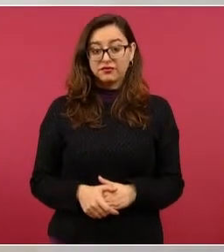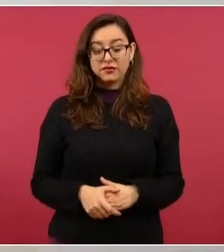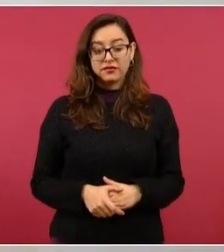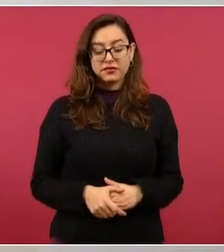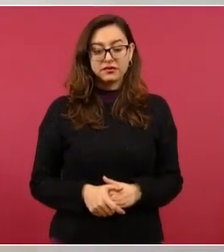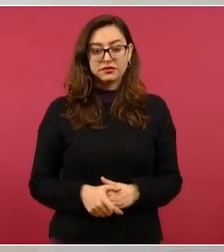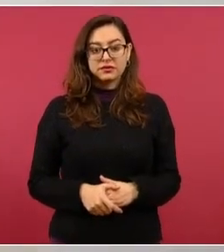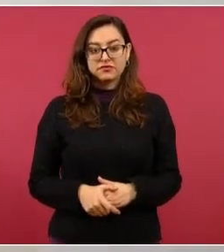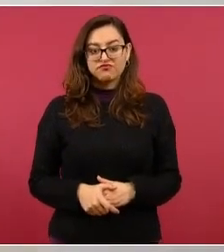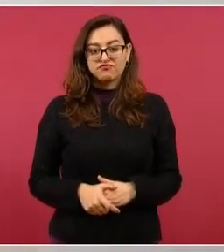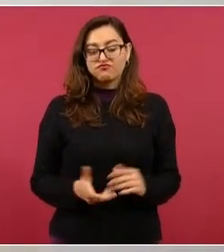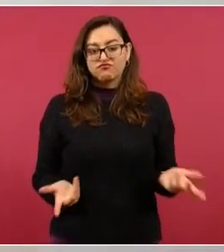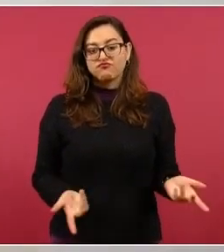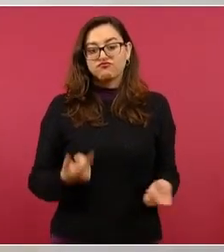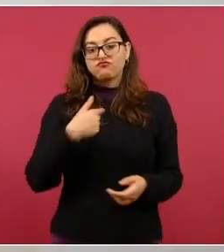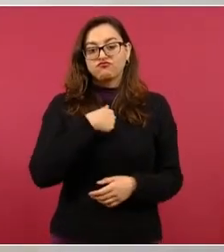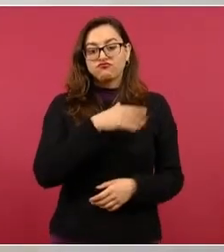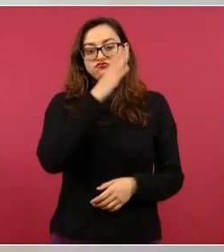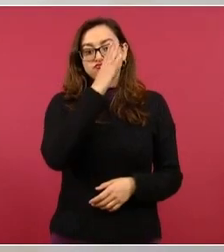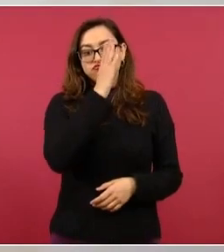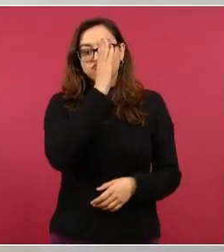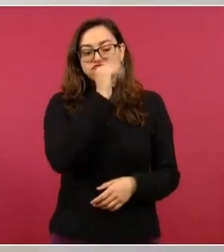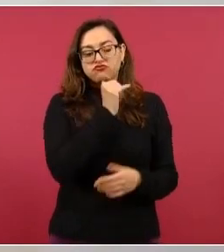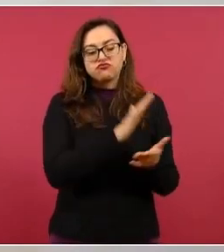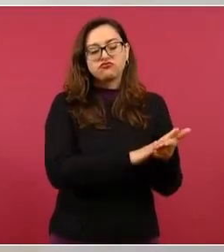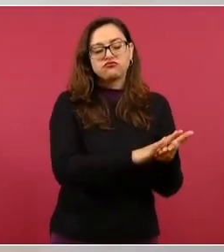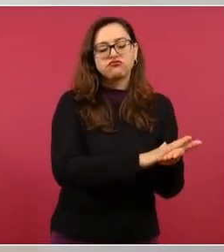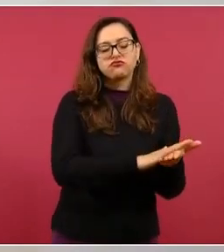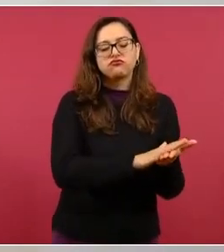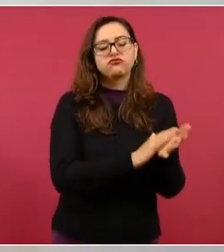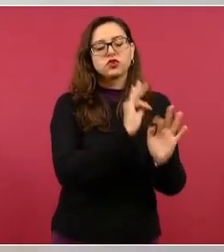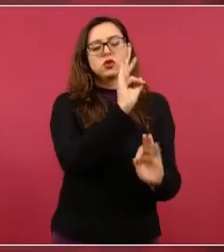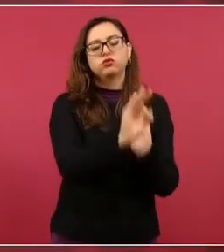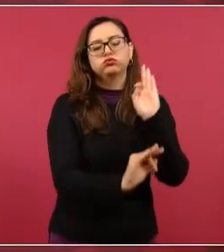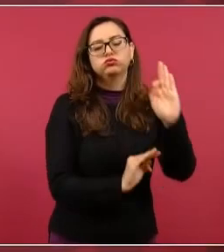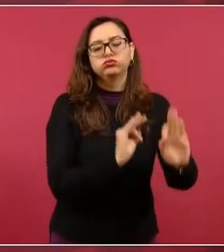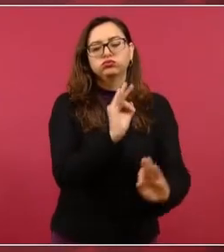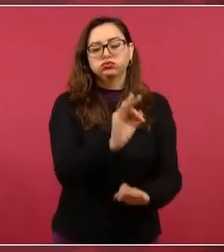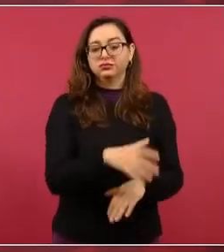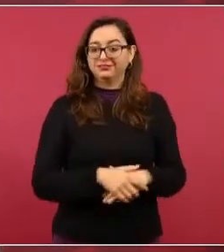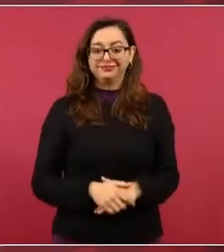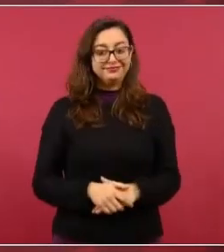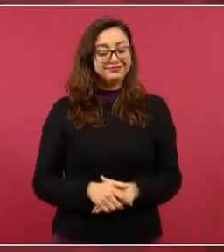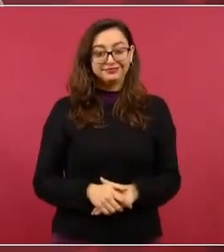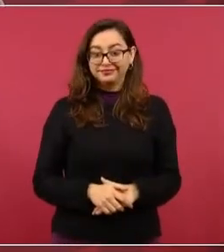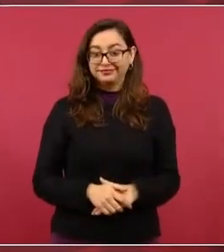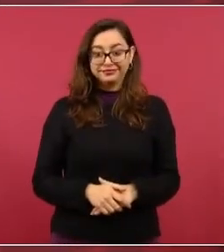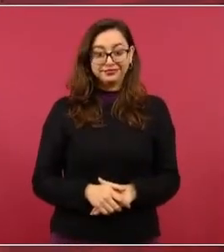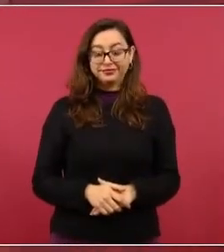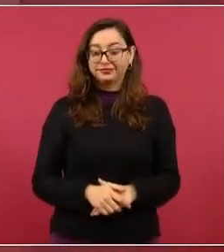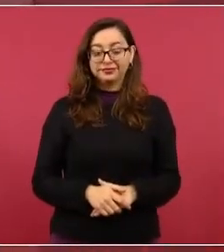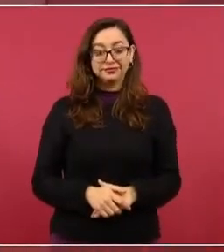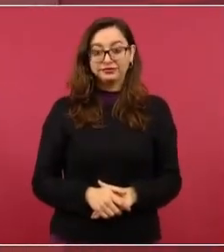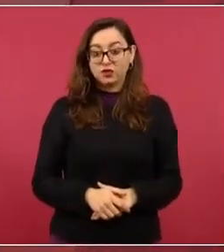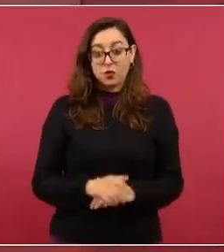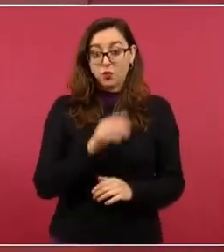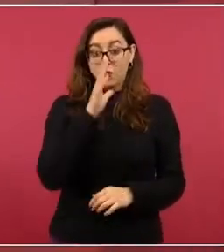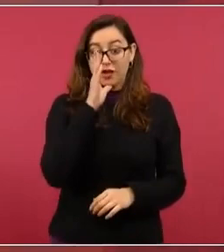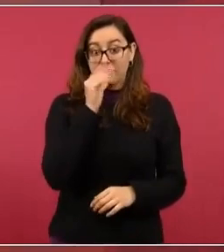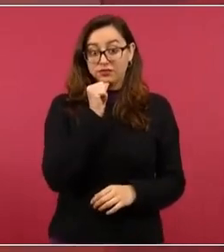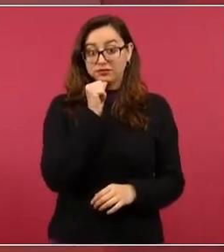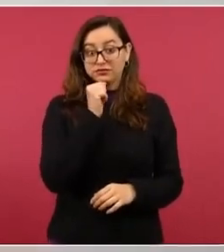eso no se puede permitir. Es decir, el que haya condonaciones.